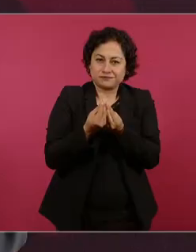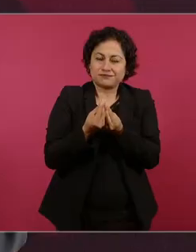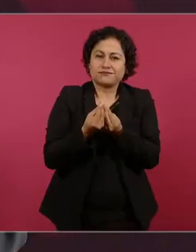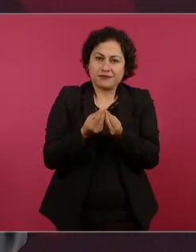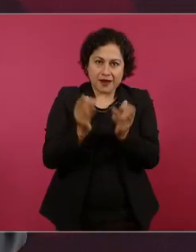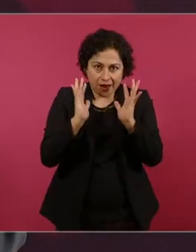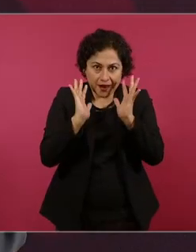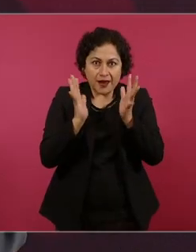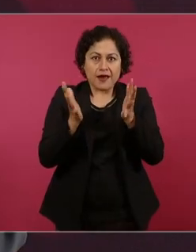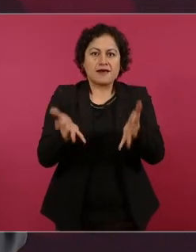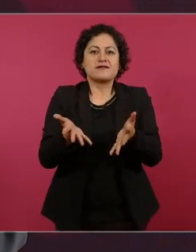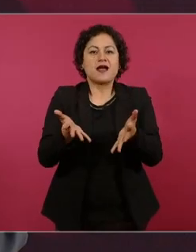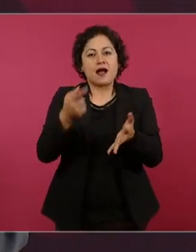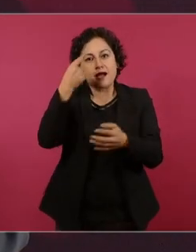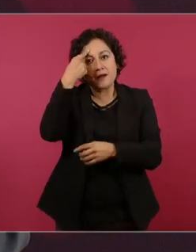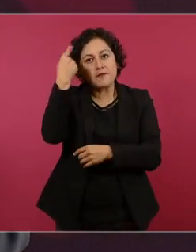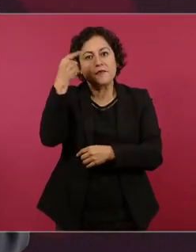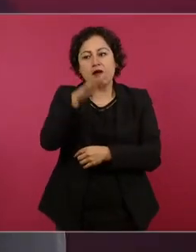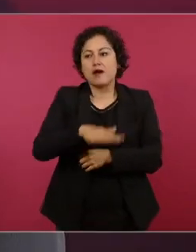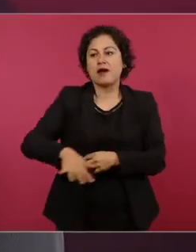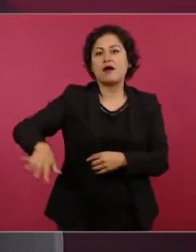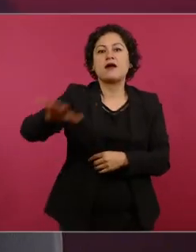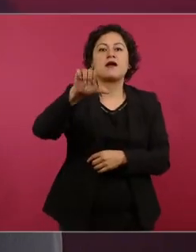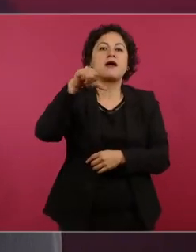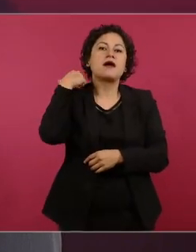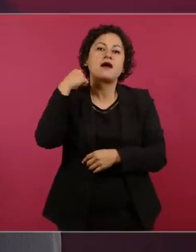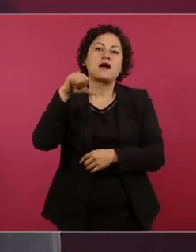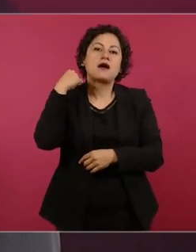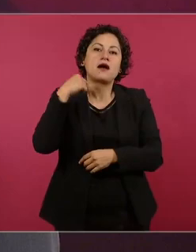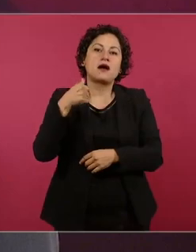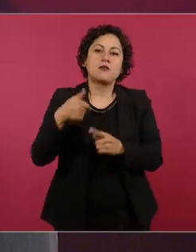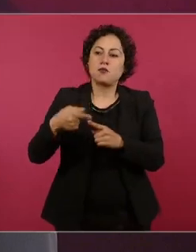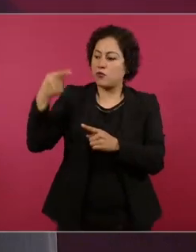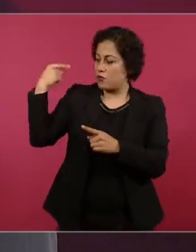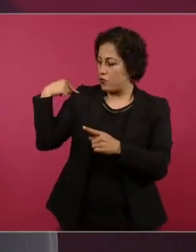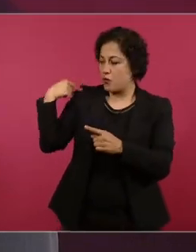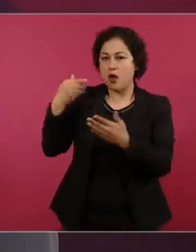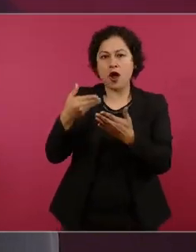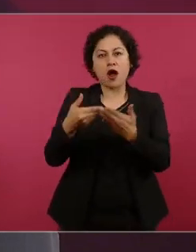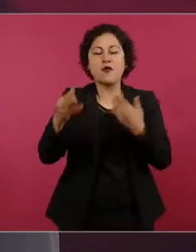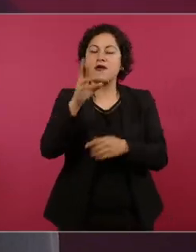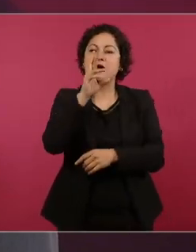mejor Acapulco de toda su historia